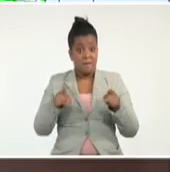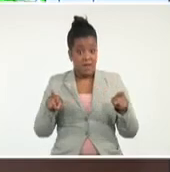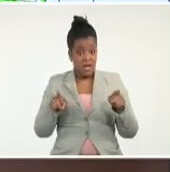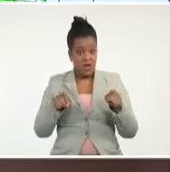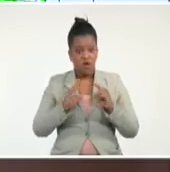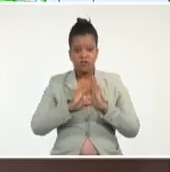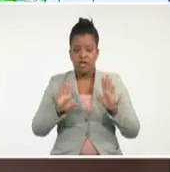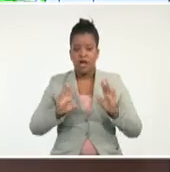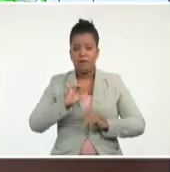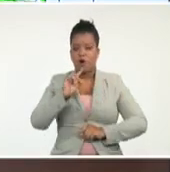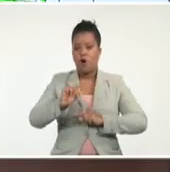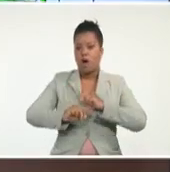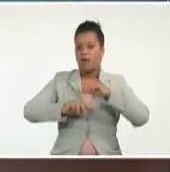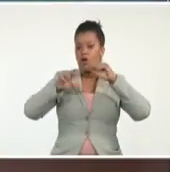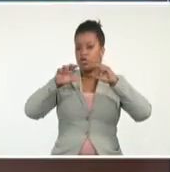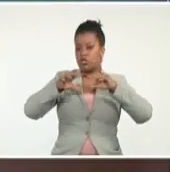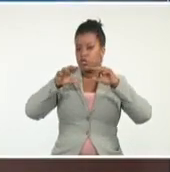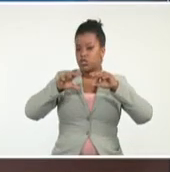disminuyendo la lluvia.